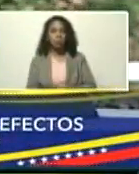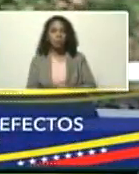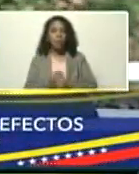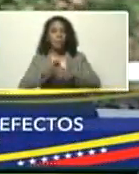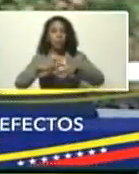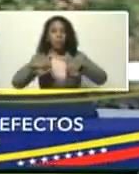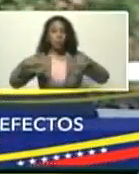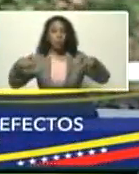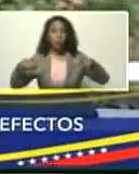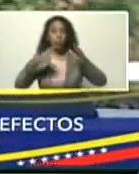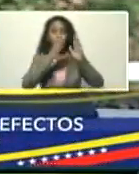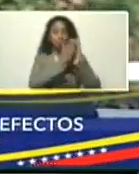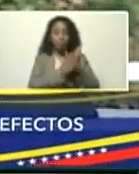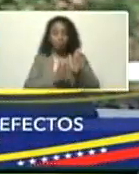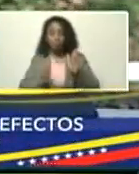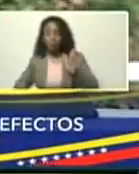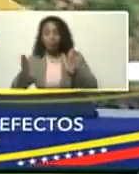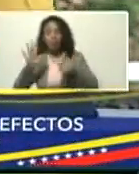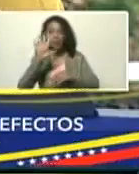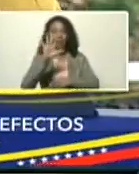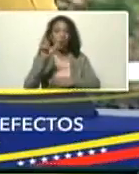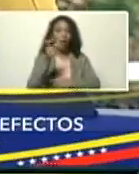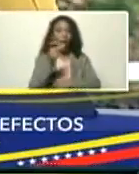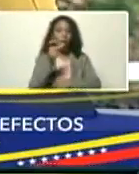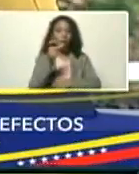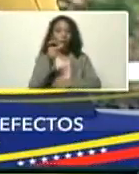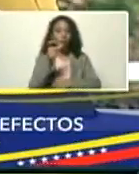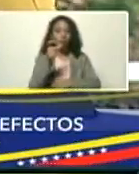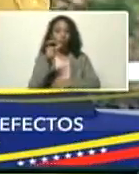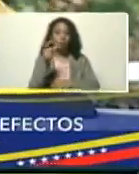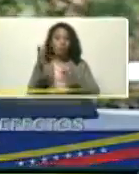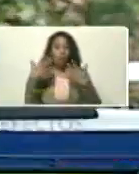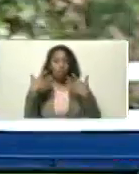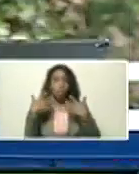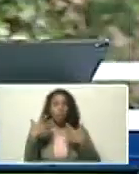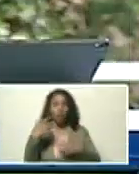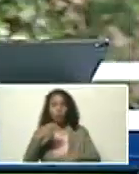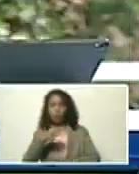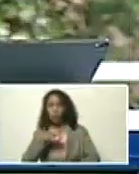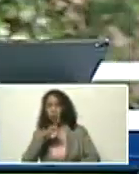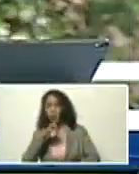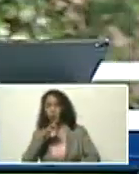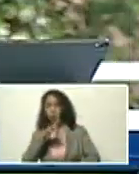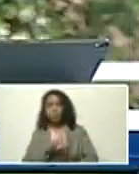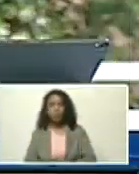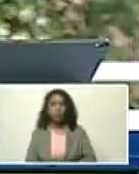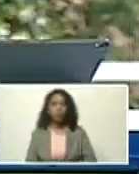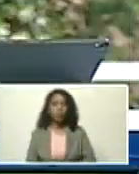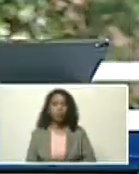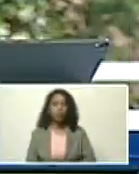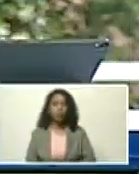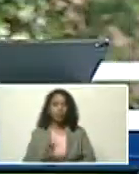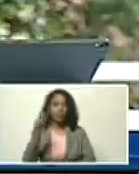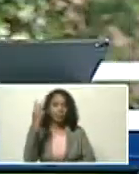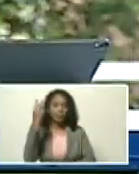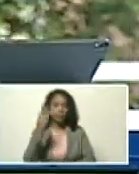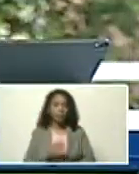incremento, en el orden, de 5 grados centígrados, fatal, fatal, segundo,